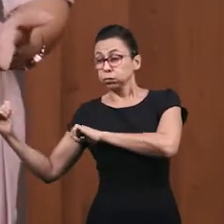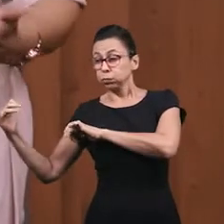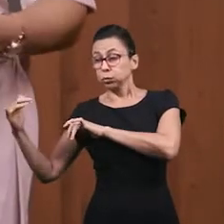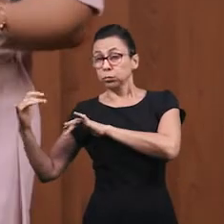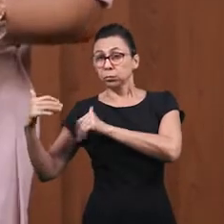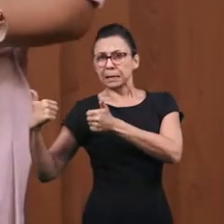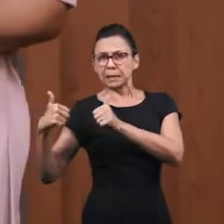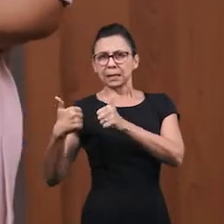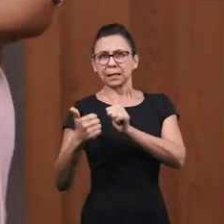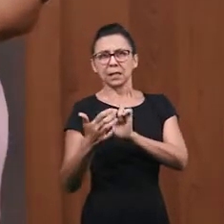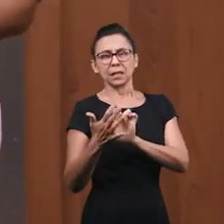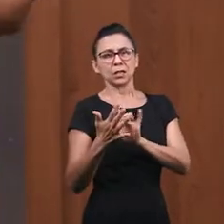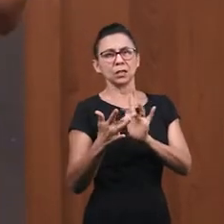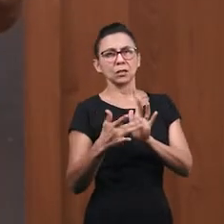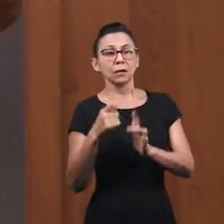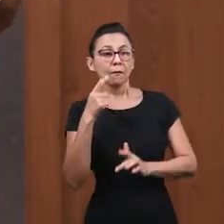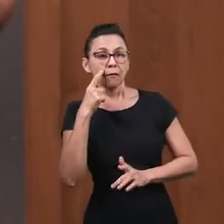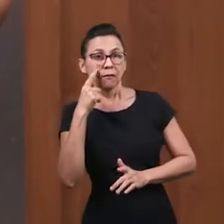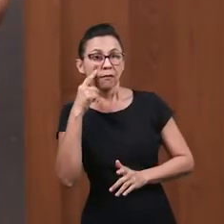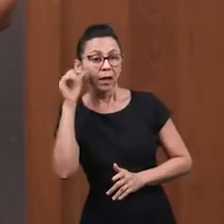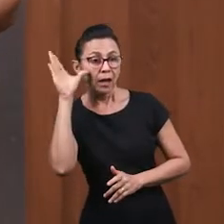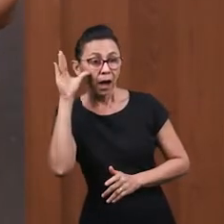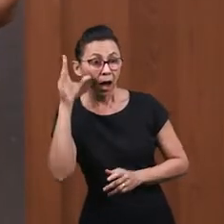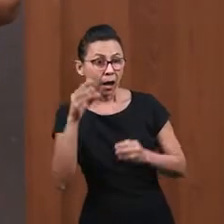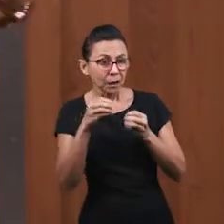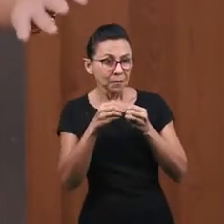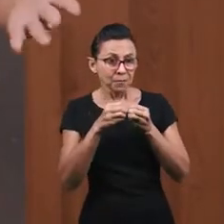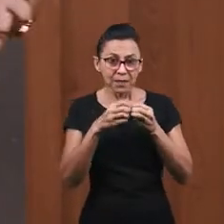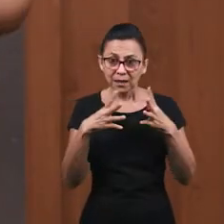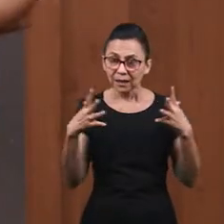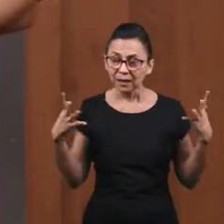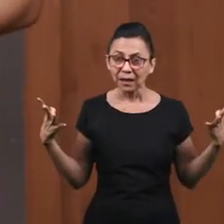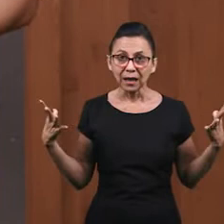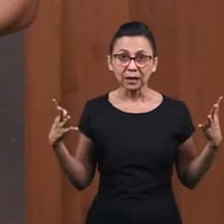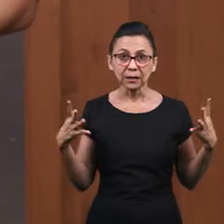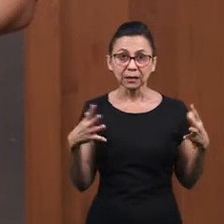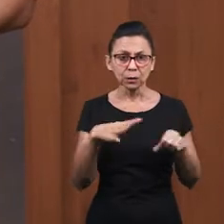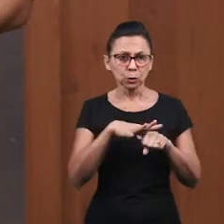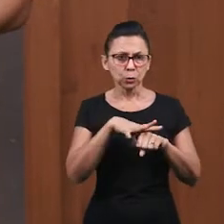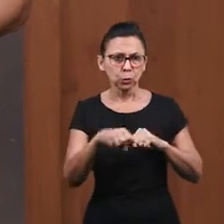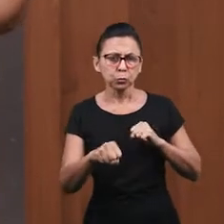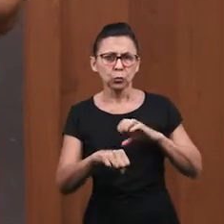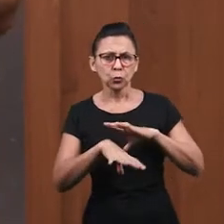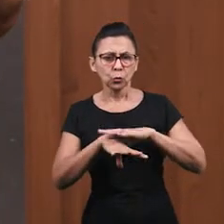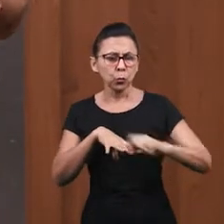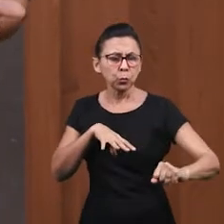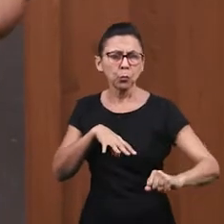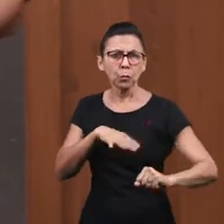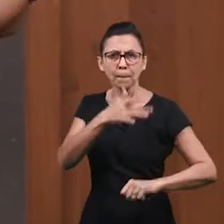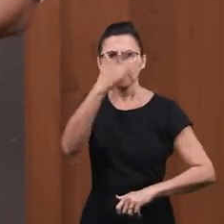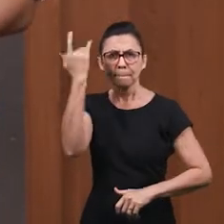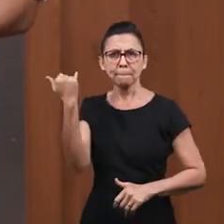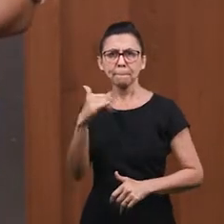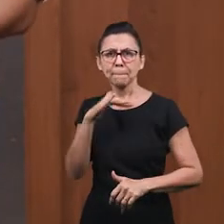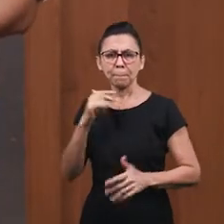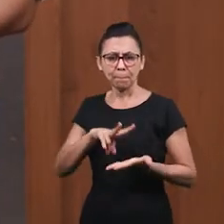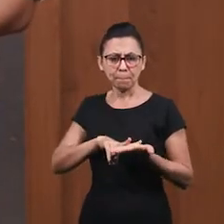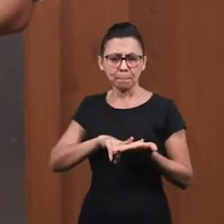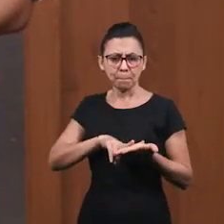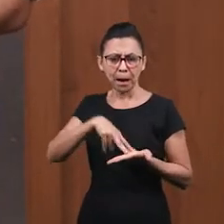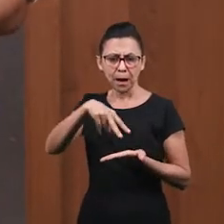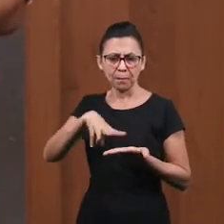iban hasta Jesús para oír su palabra Y ver los milagros que Jesús operaba Toda suerte de enfermedades